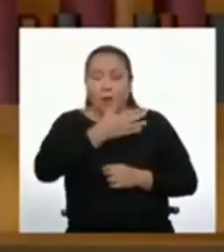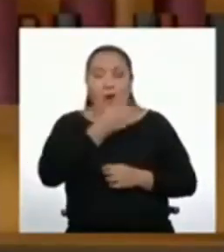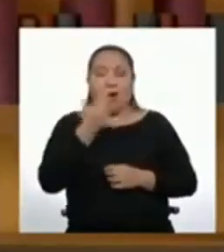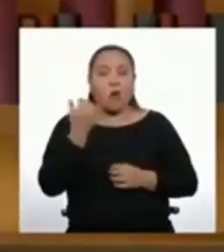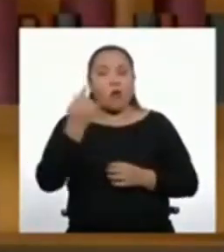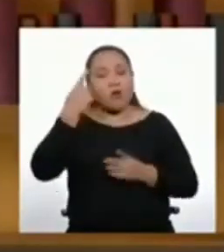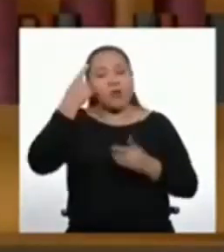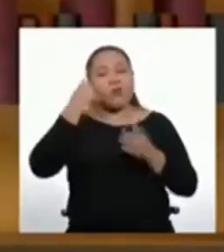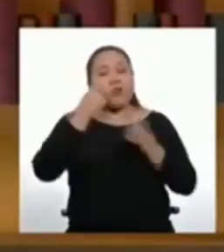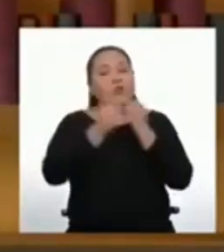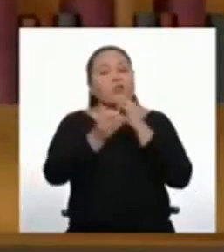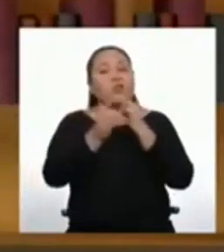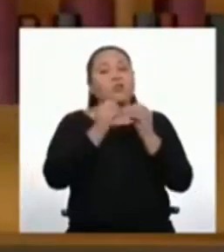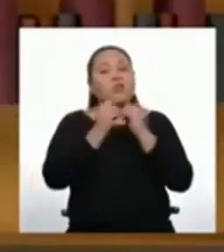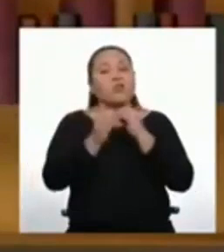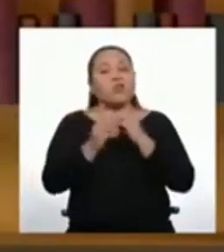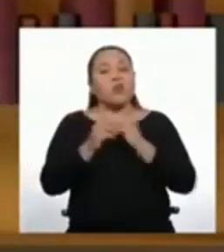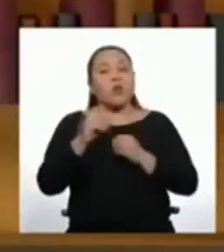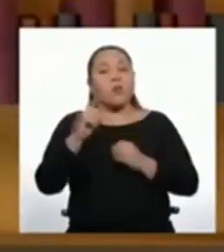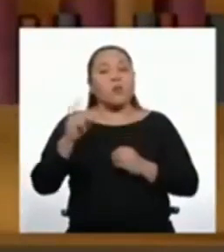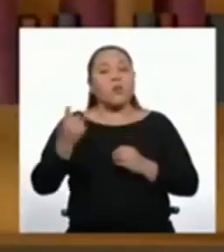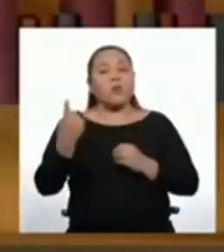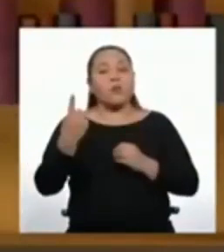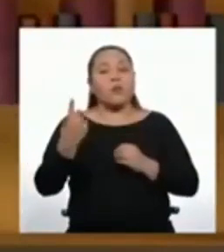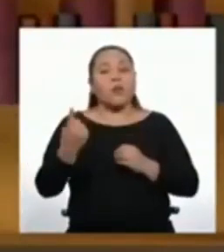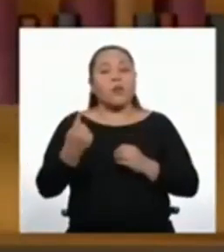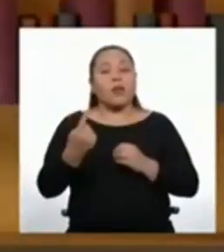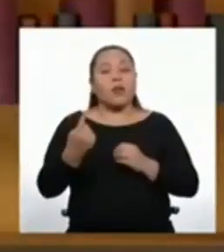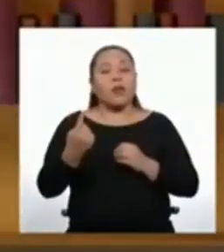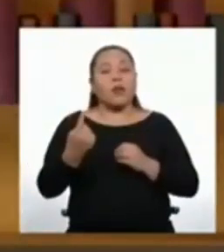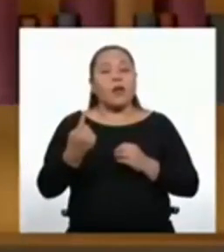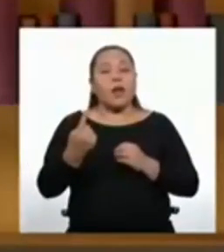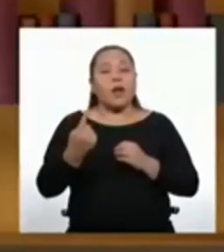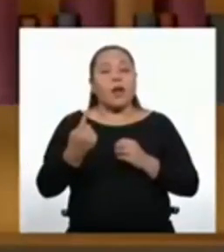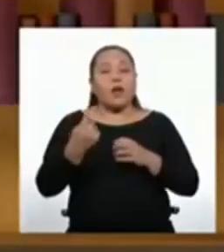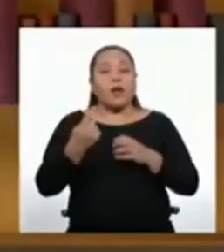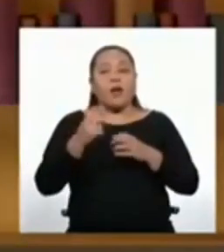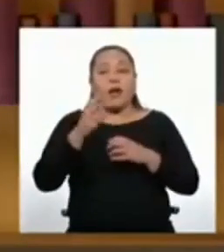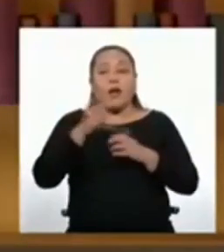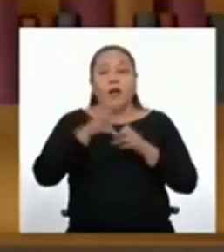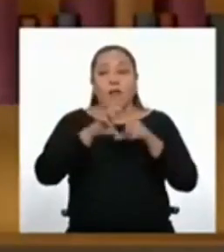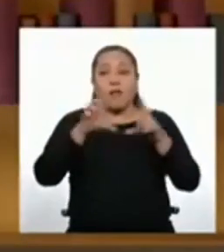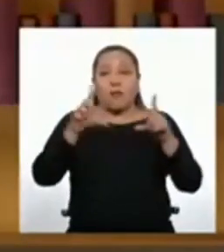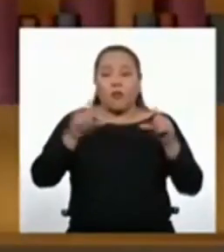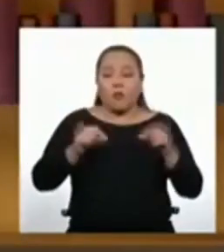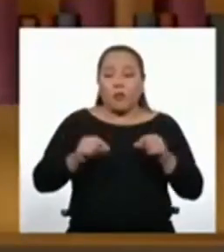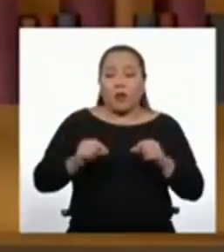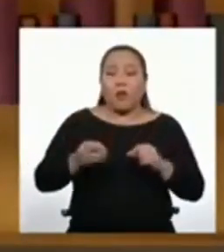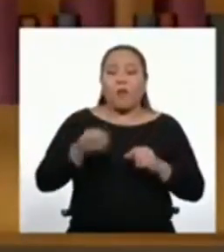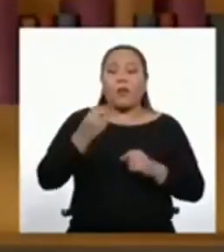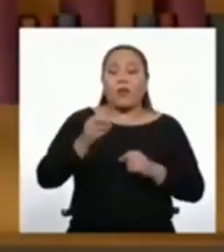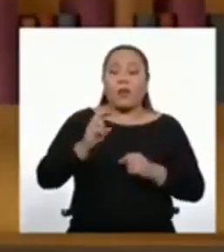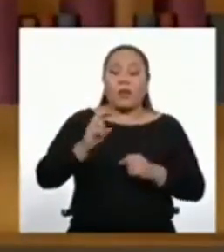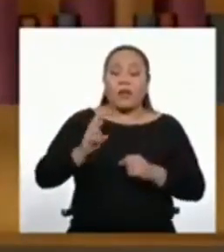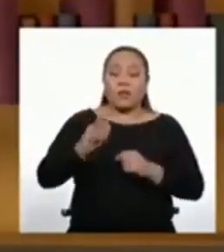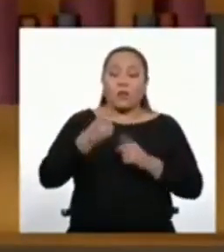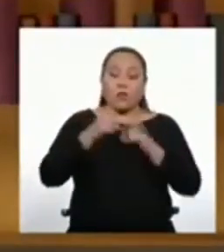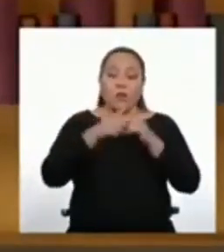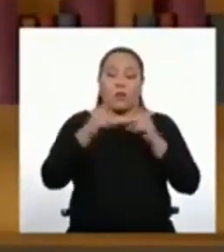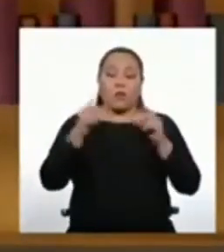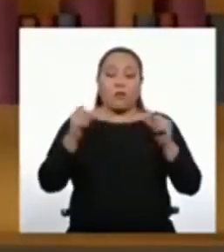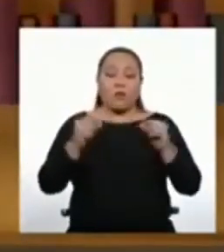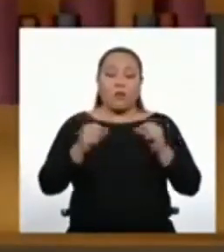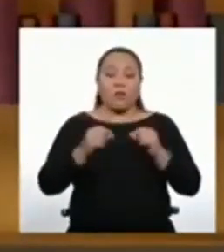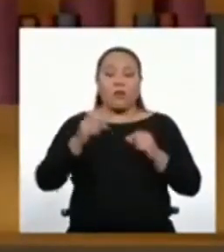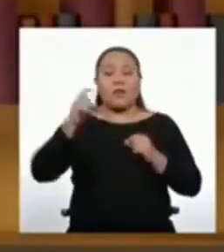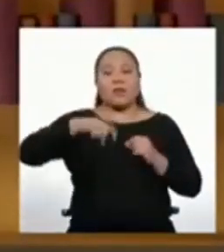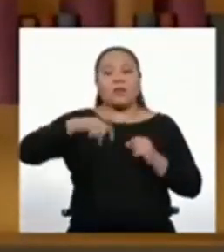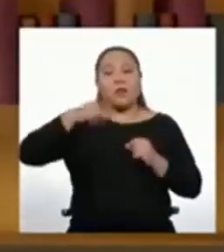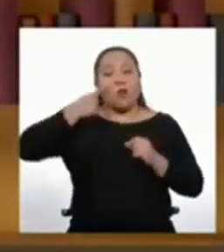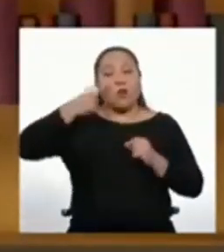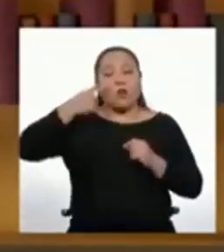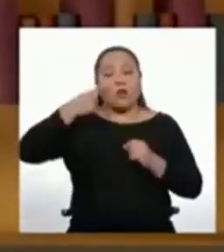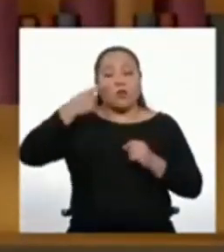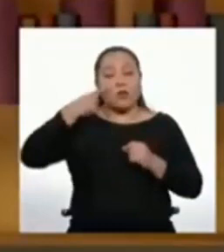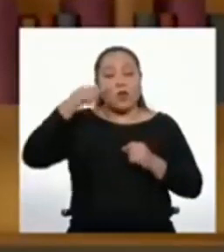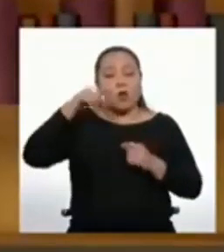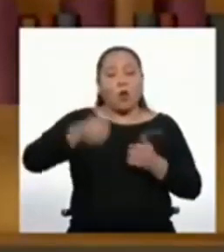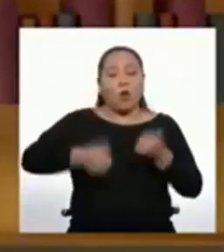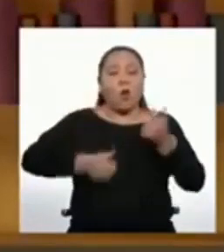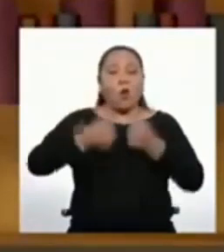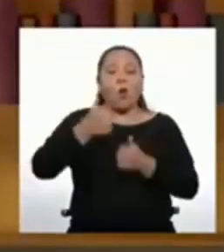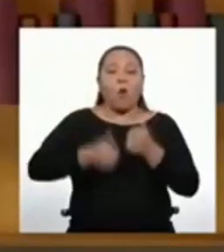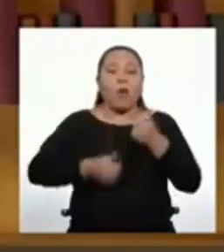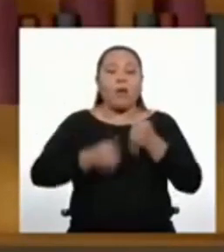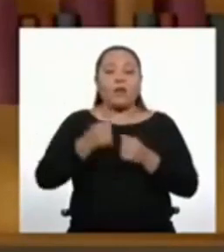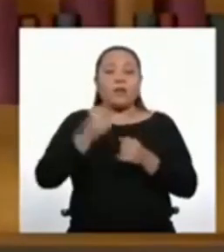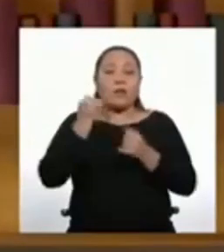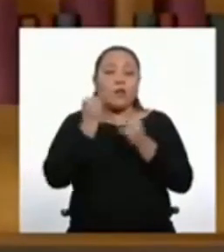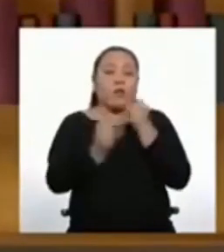resolver el problema con la primera fórmula. Ya que la segunda nos exige conocer cuál es el último elemento de